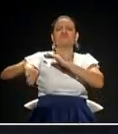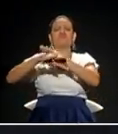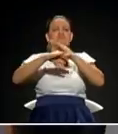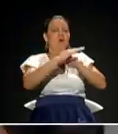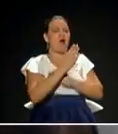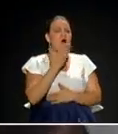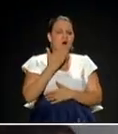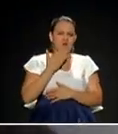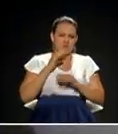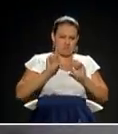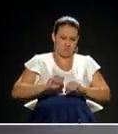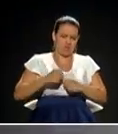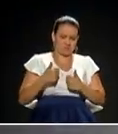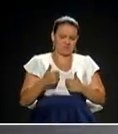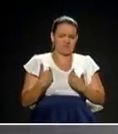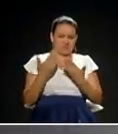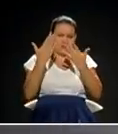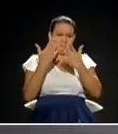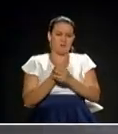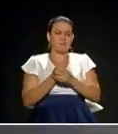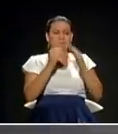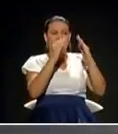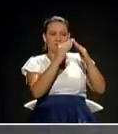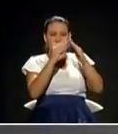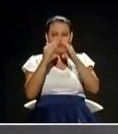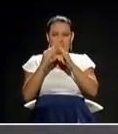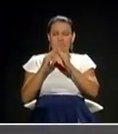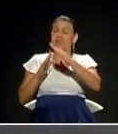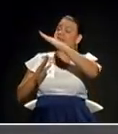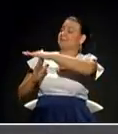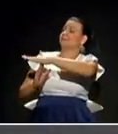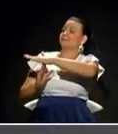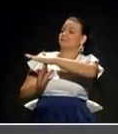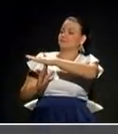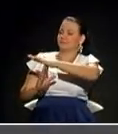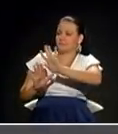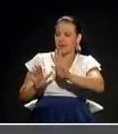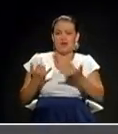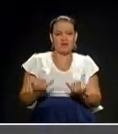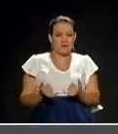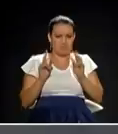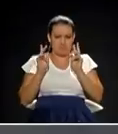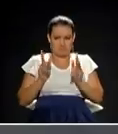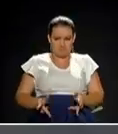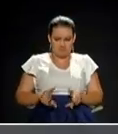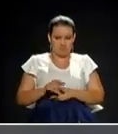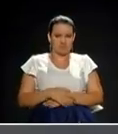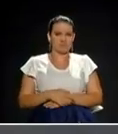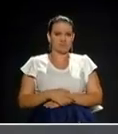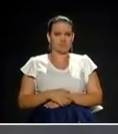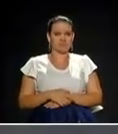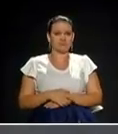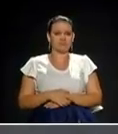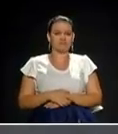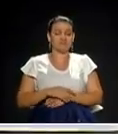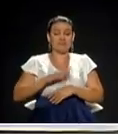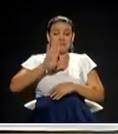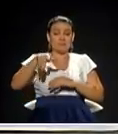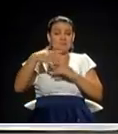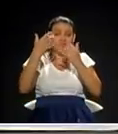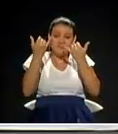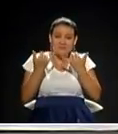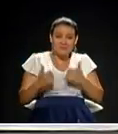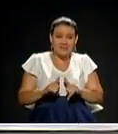todo nivel para que incentivemos la vivienda. Perfecto. Bueno, vamos a hacer una pausa. Regresamos en instantes al bloque final de